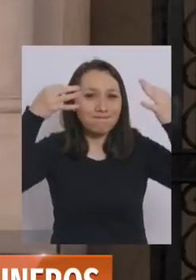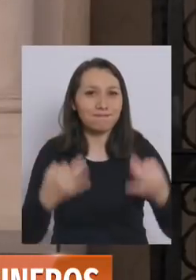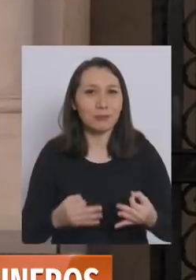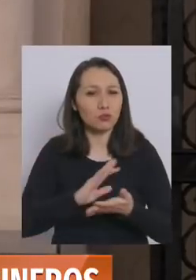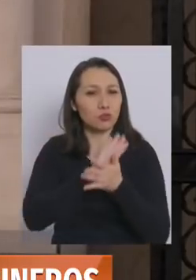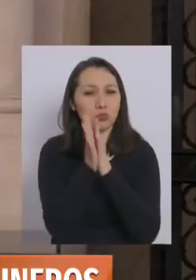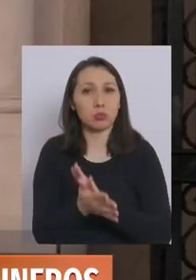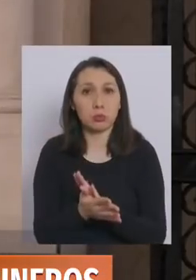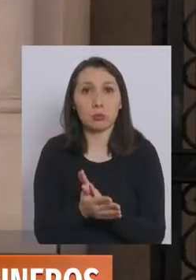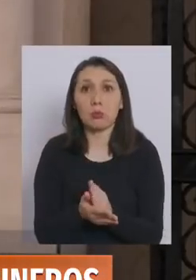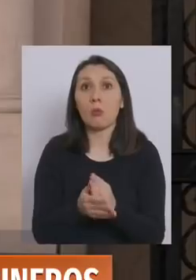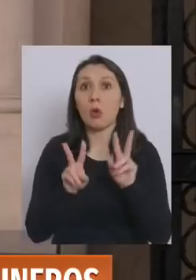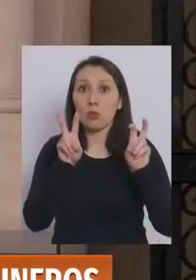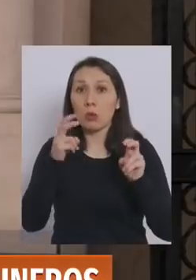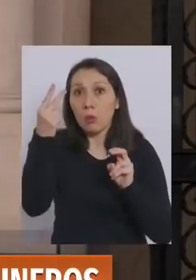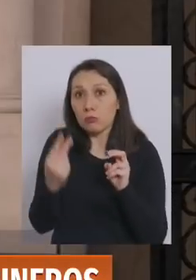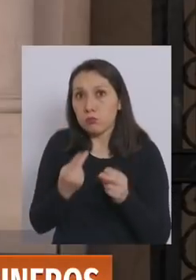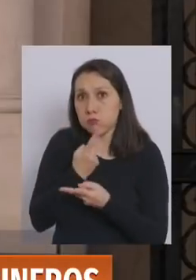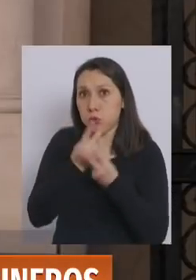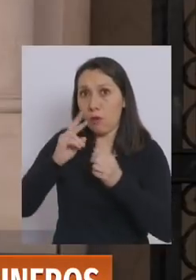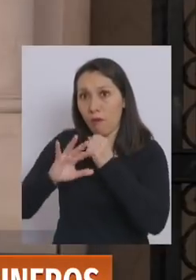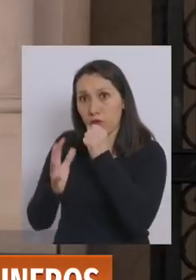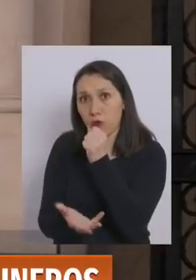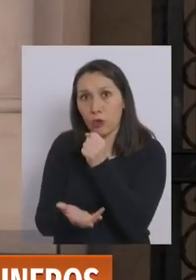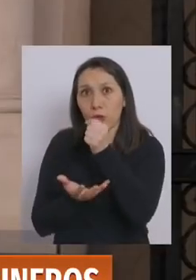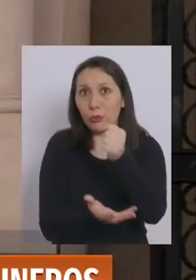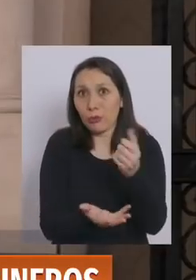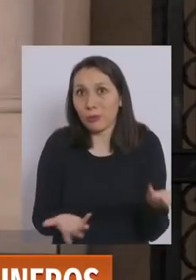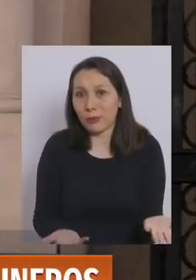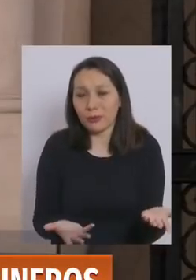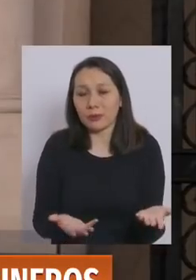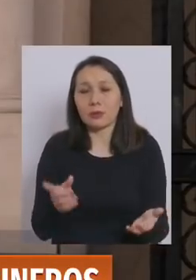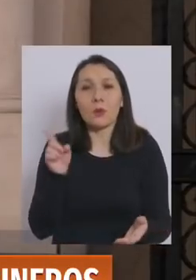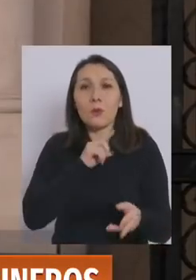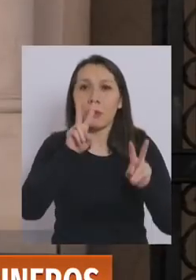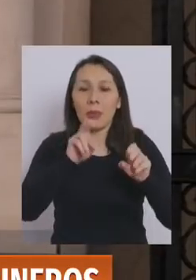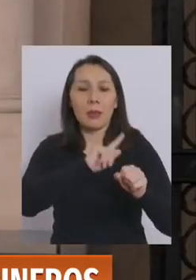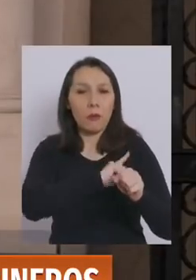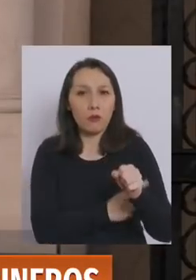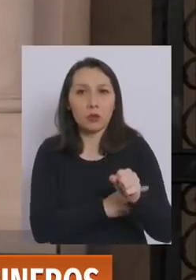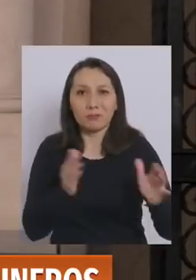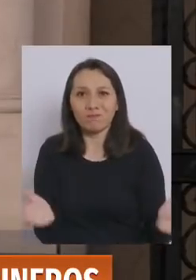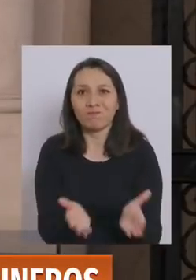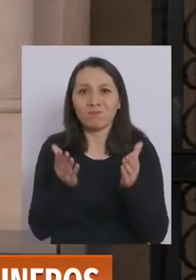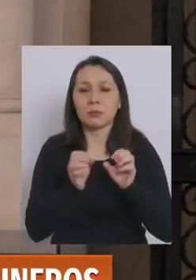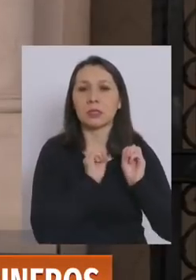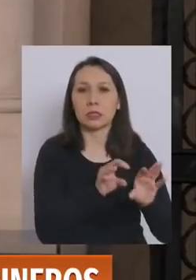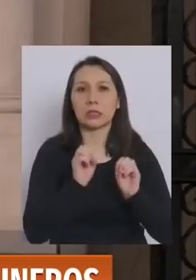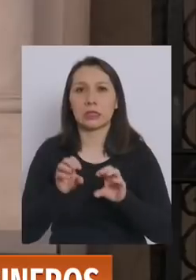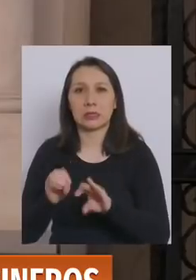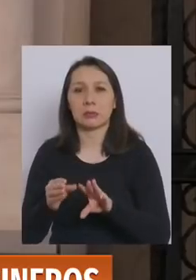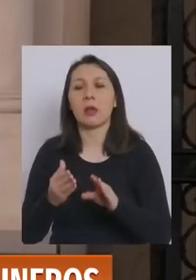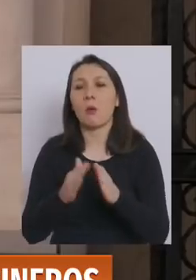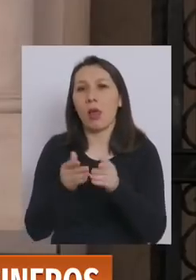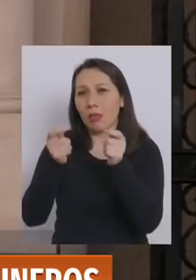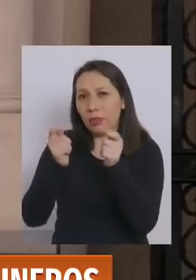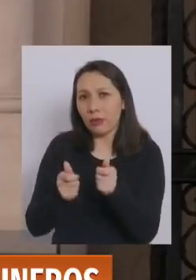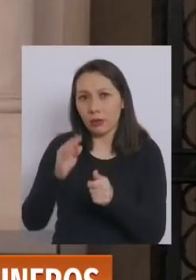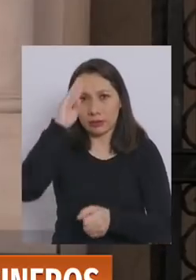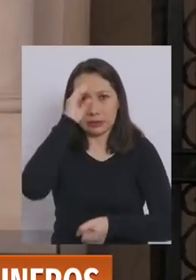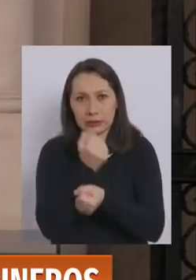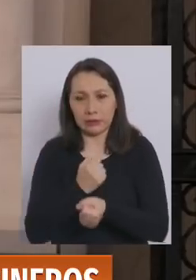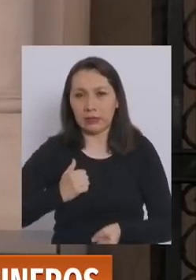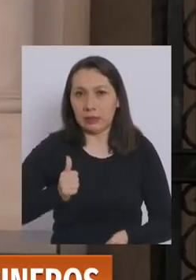porque son bienes públicos, porque son fondos públicos. Y por último, el fortalecer la capacitación y la especialización de las